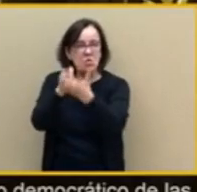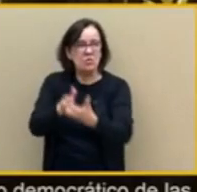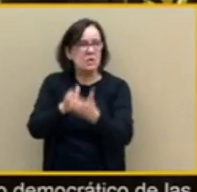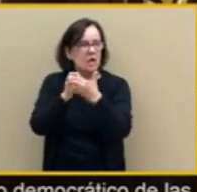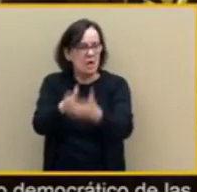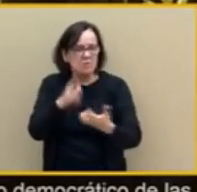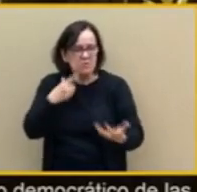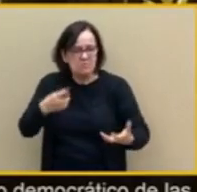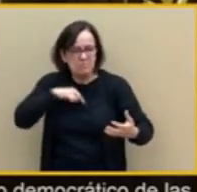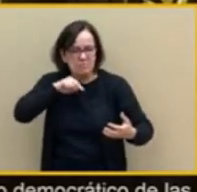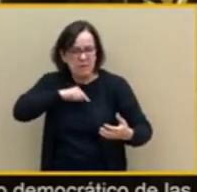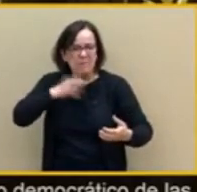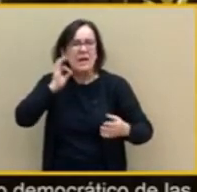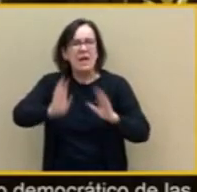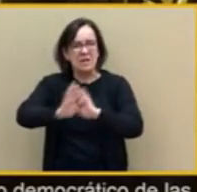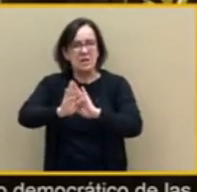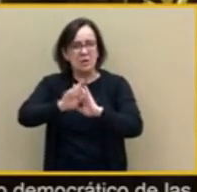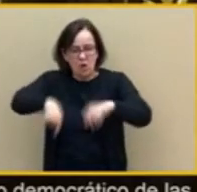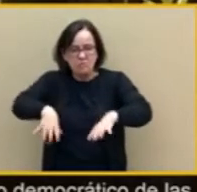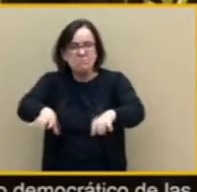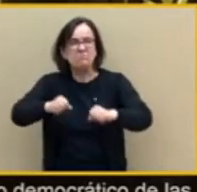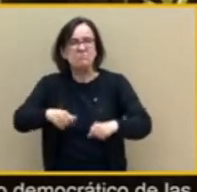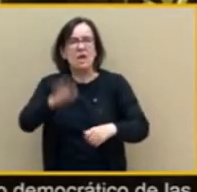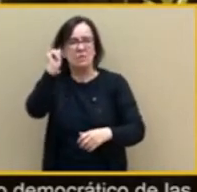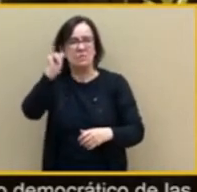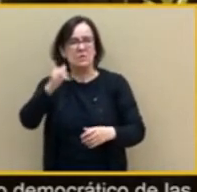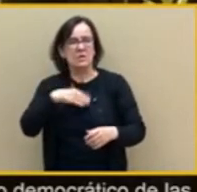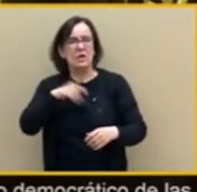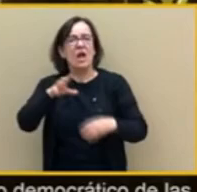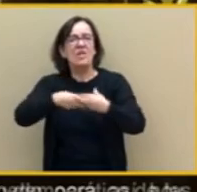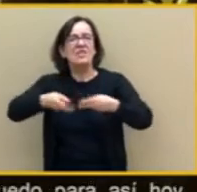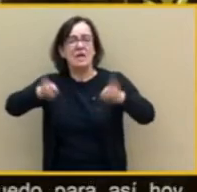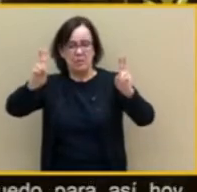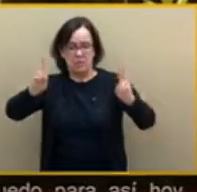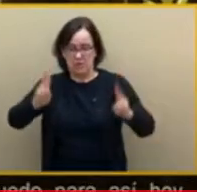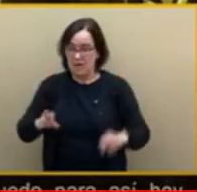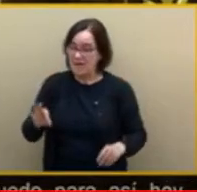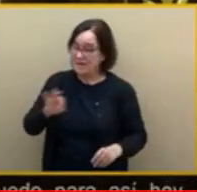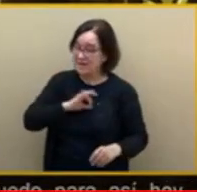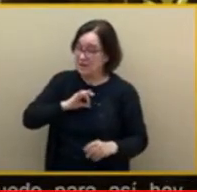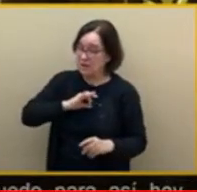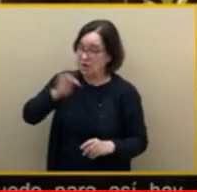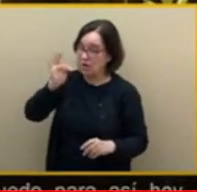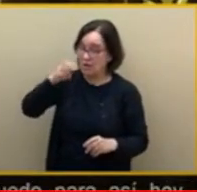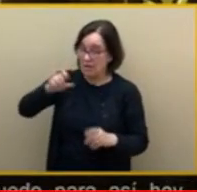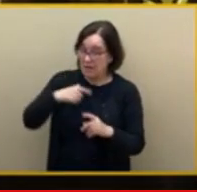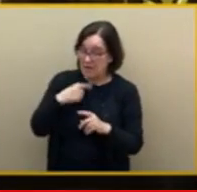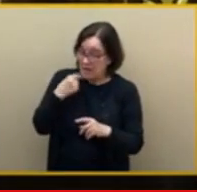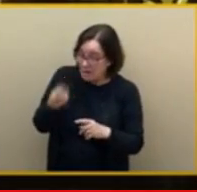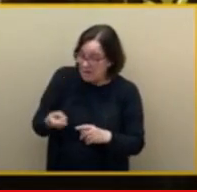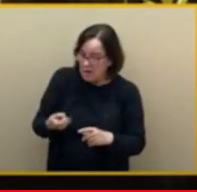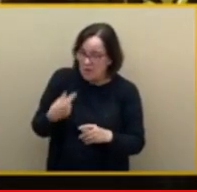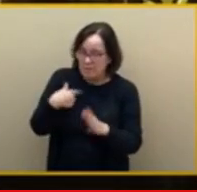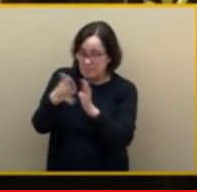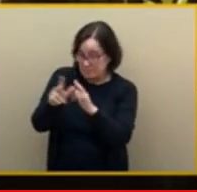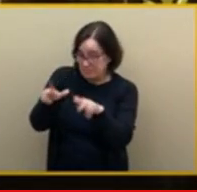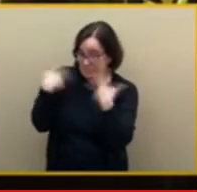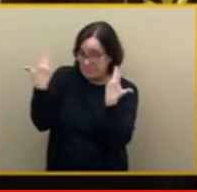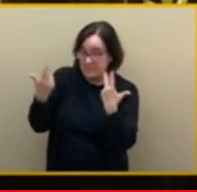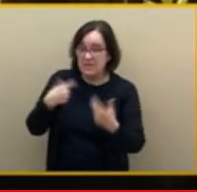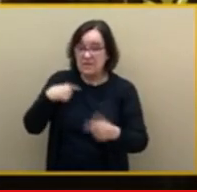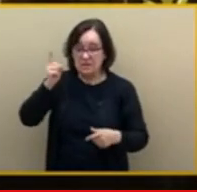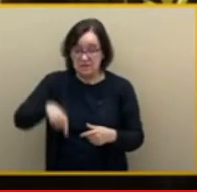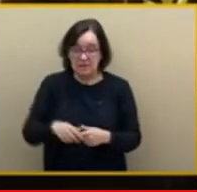democracia. Señor Tamames, déjeme que le diga que también llegamos hasta aquí... Me hubiera gustado ver la cara de